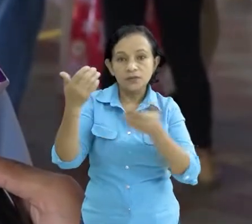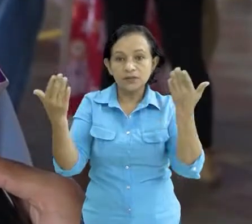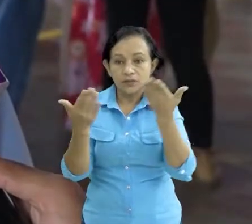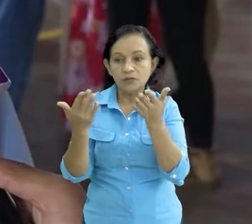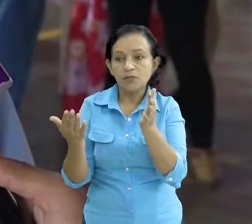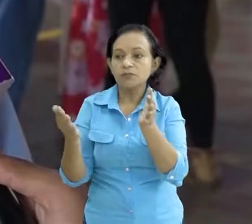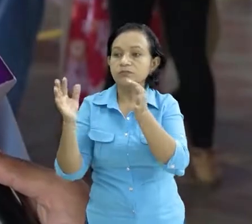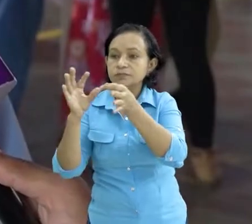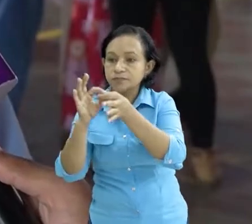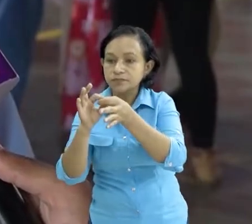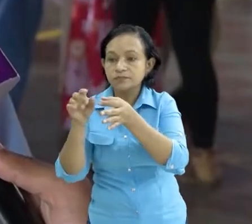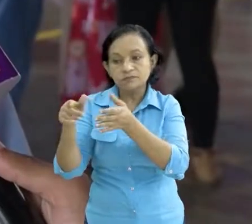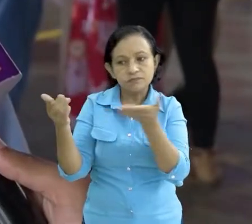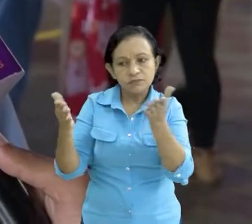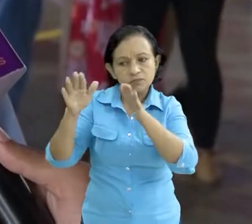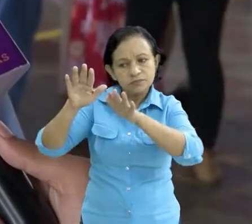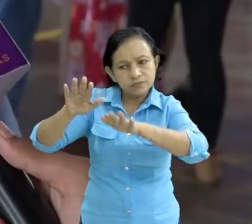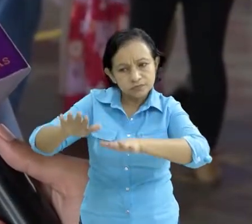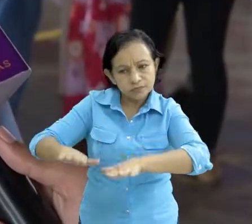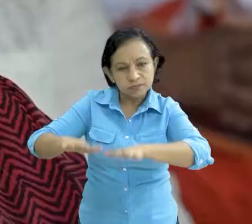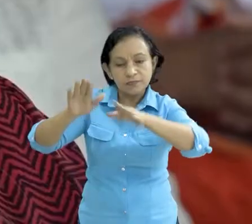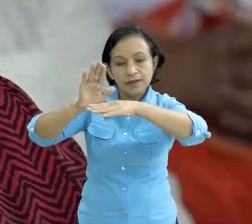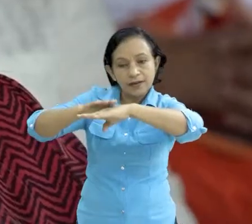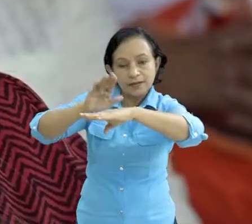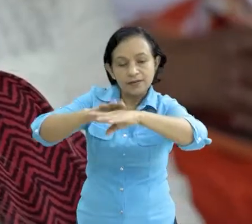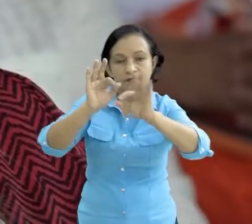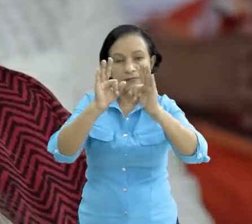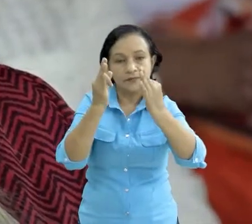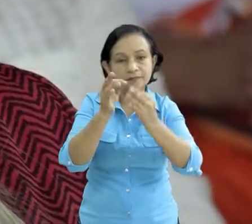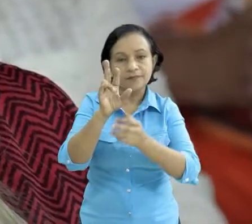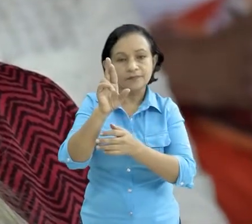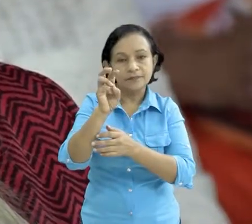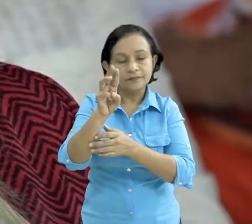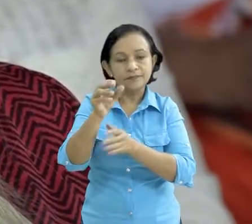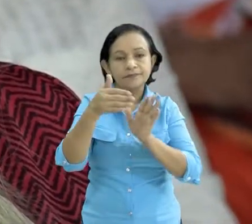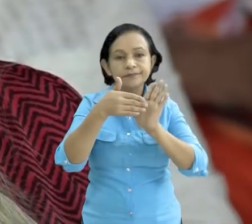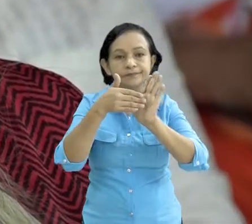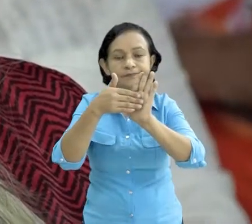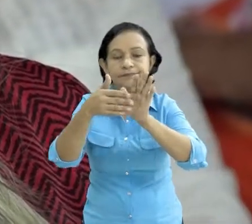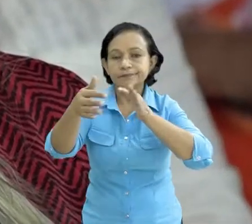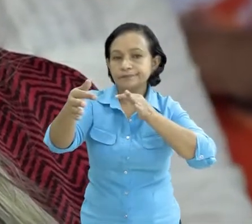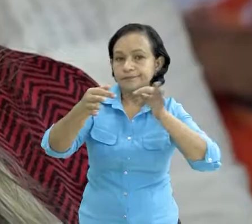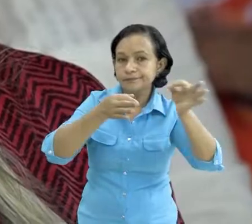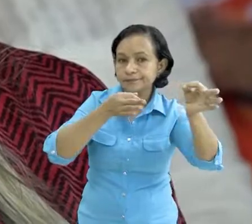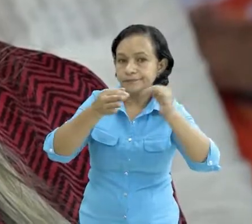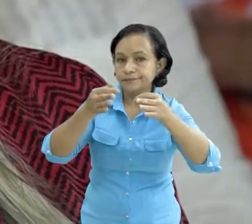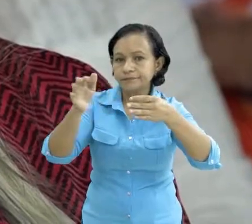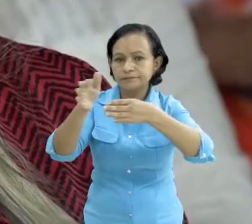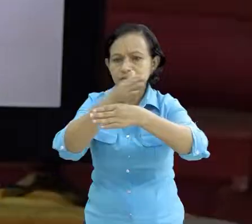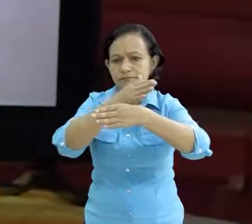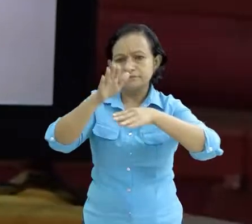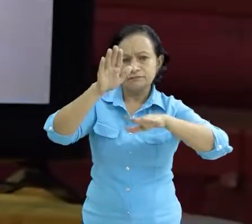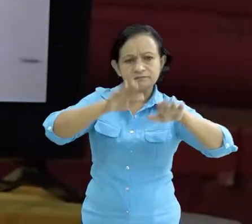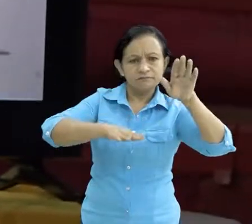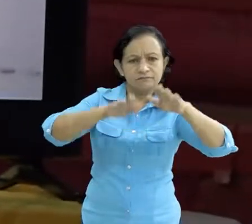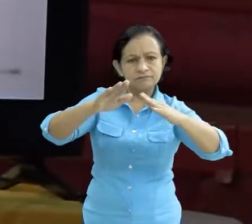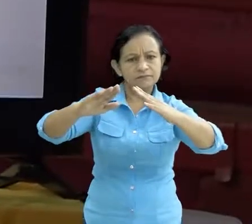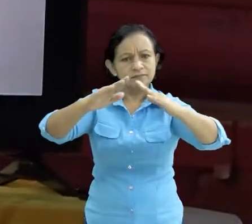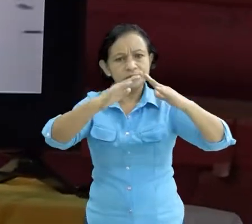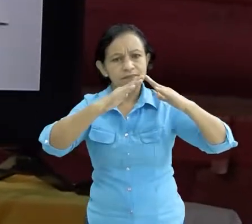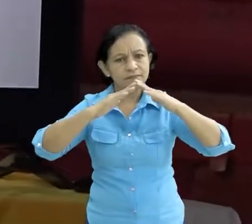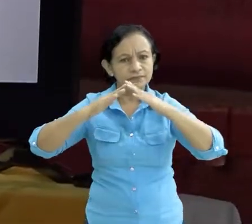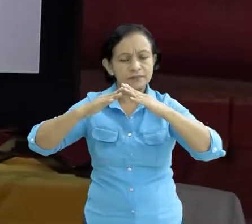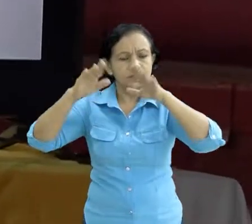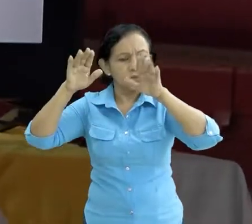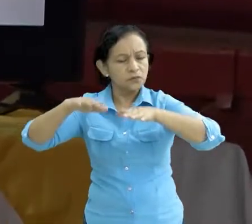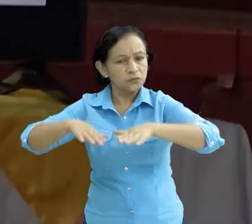comportamiento para poder avisarle a las familias de rama durante la presentación se explicó la variación que ha tenido la ciudad con relación a